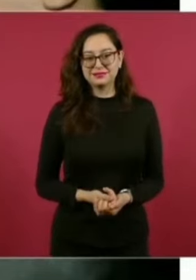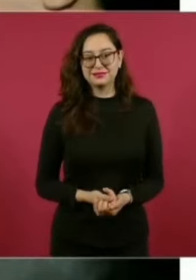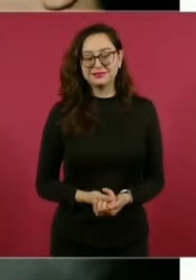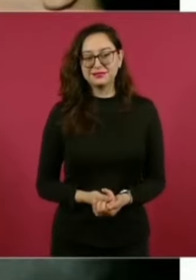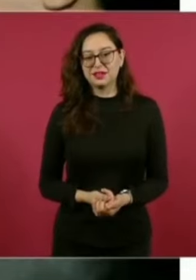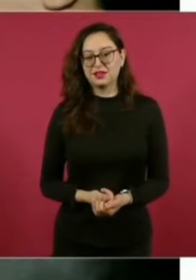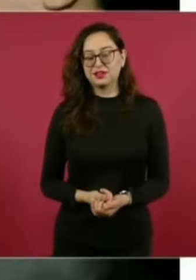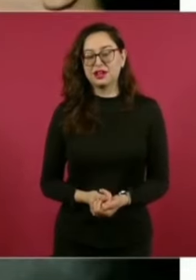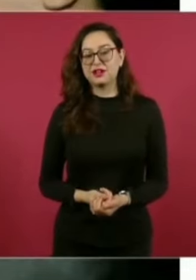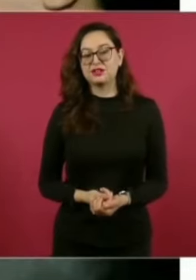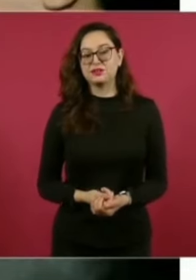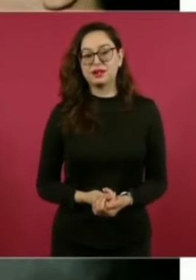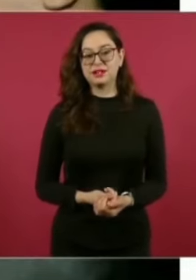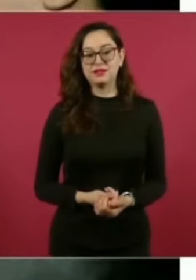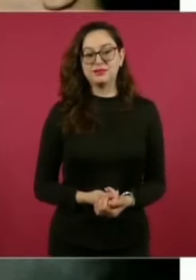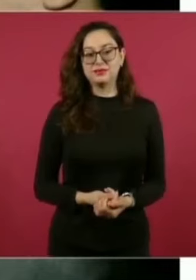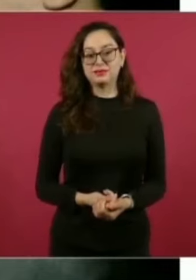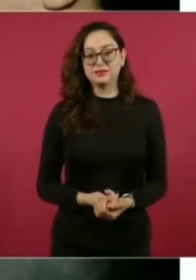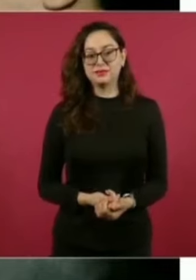¿Y decir o no tienes?